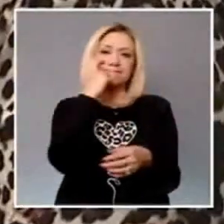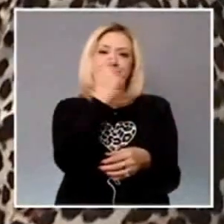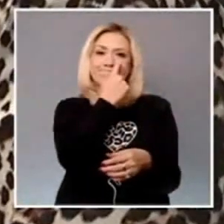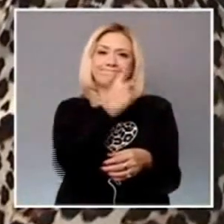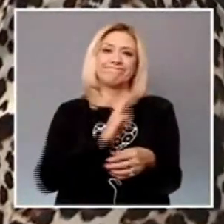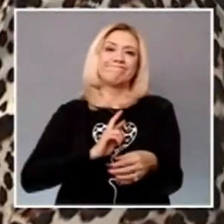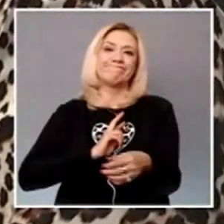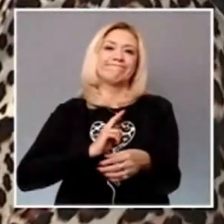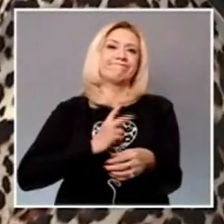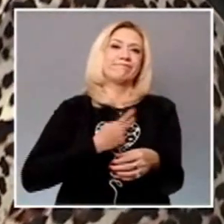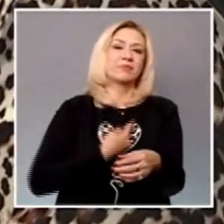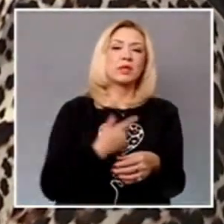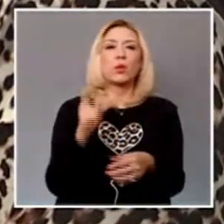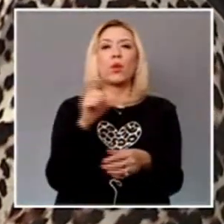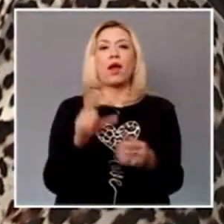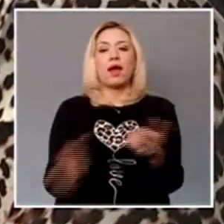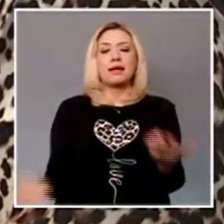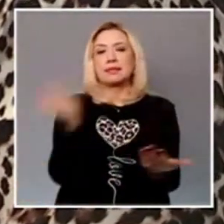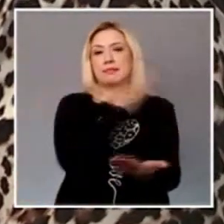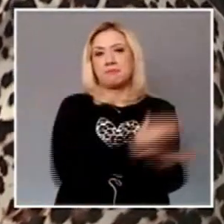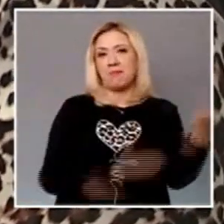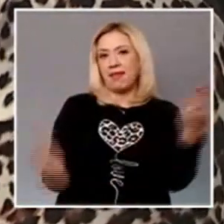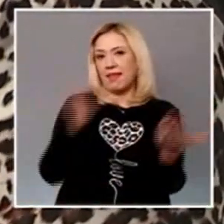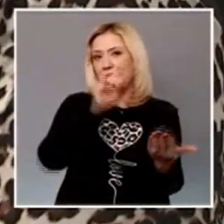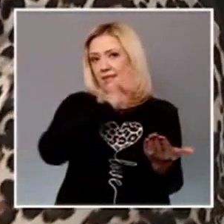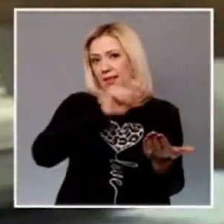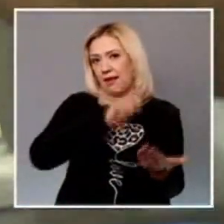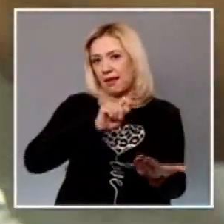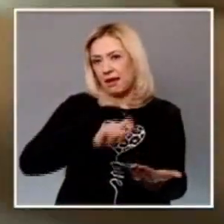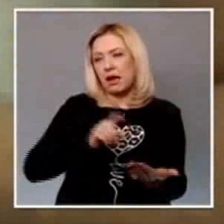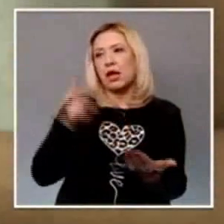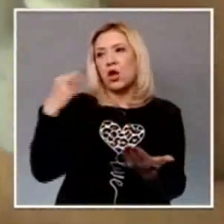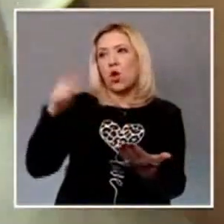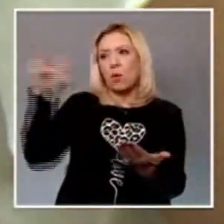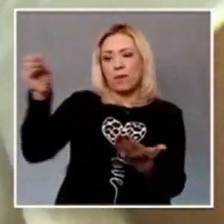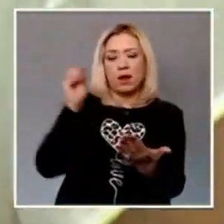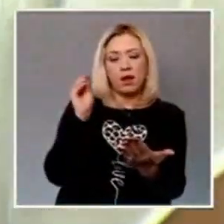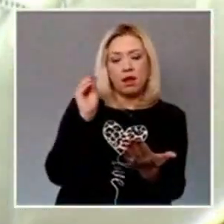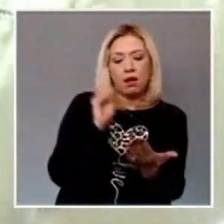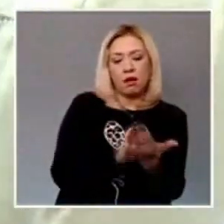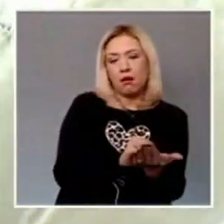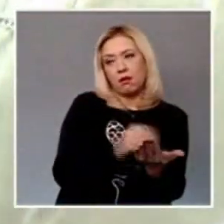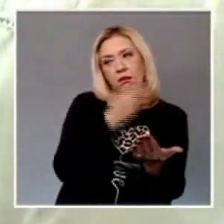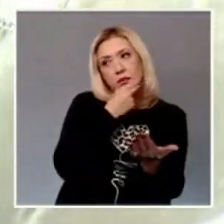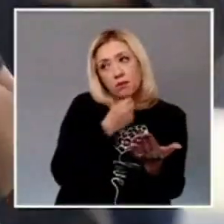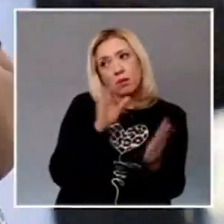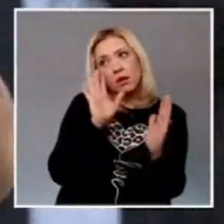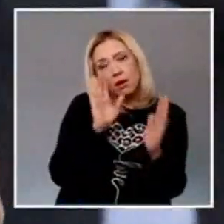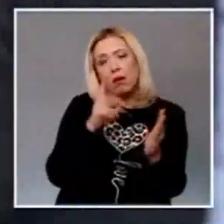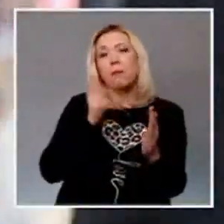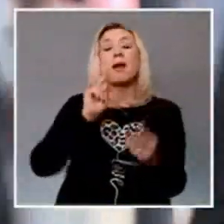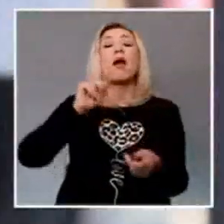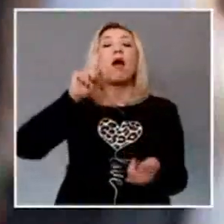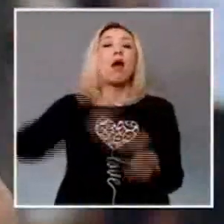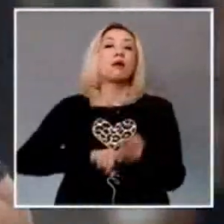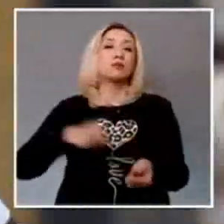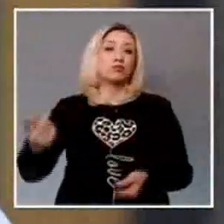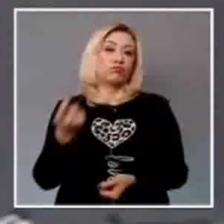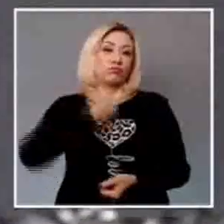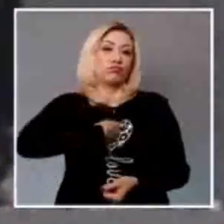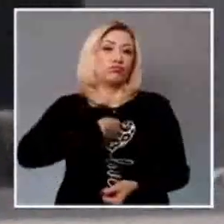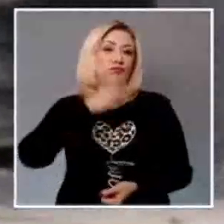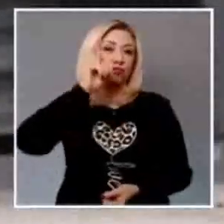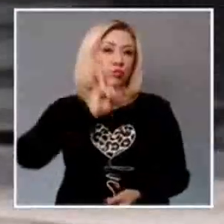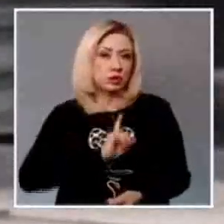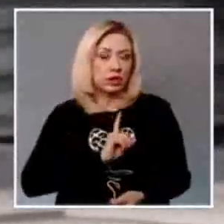expediente, haciendo referencia al nombre registral e indicando el nombre y pronombre con los que se identifica actualmente la persona, sin